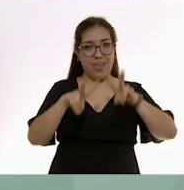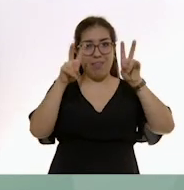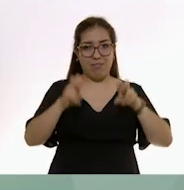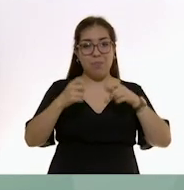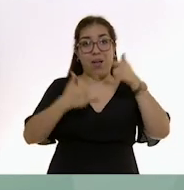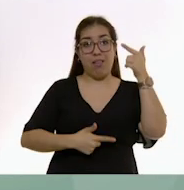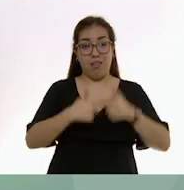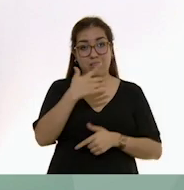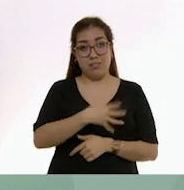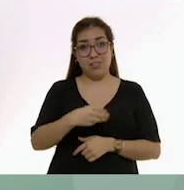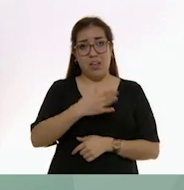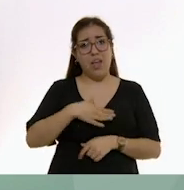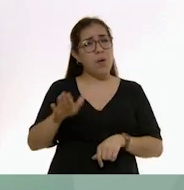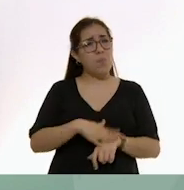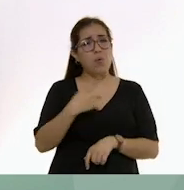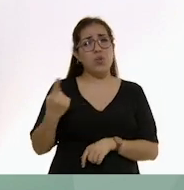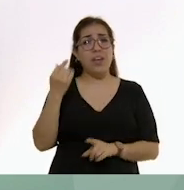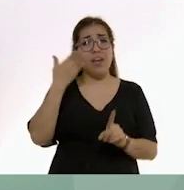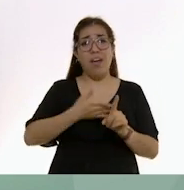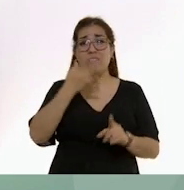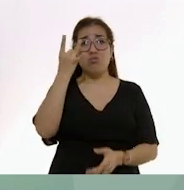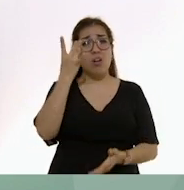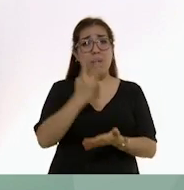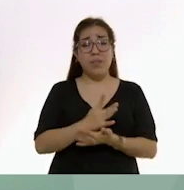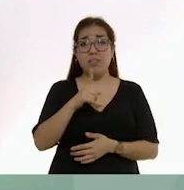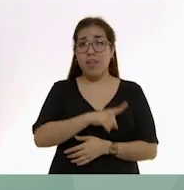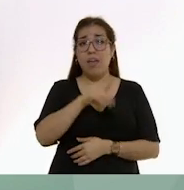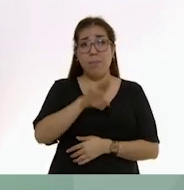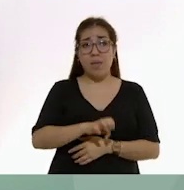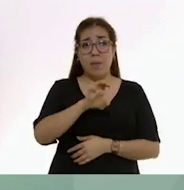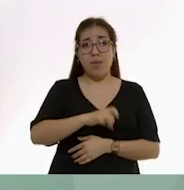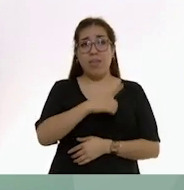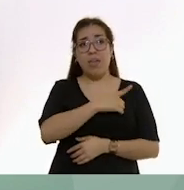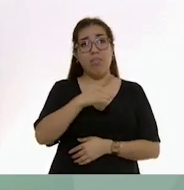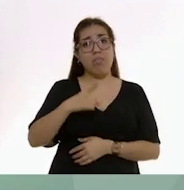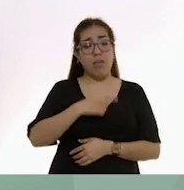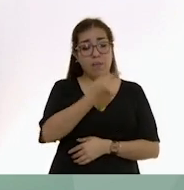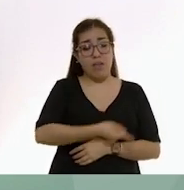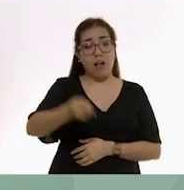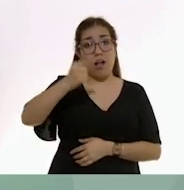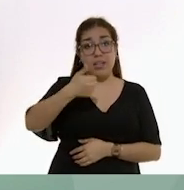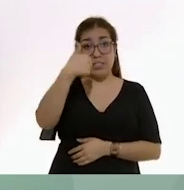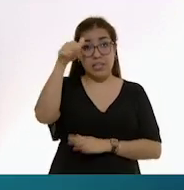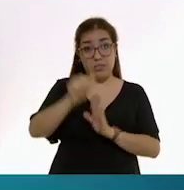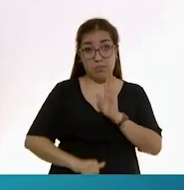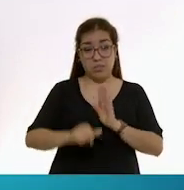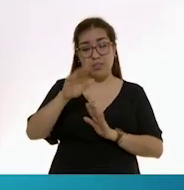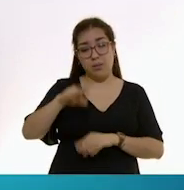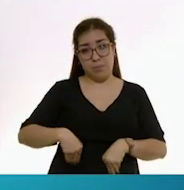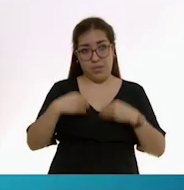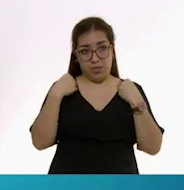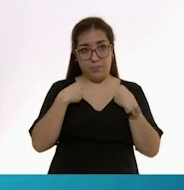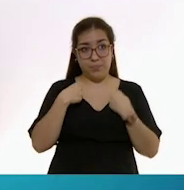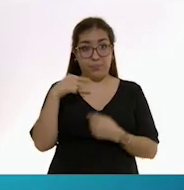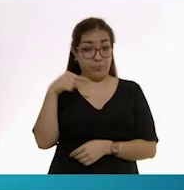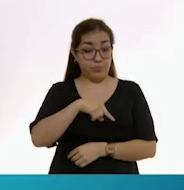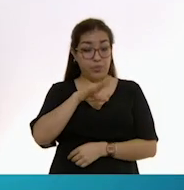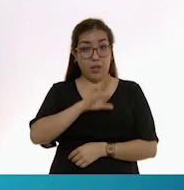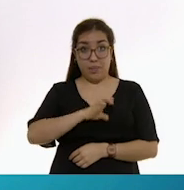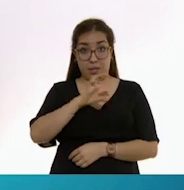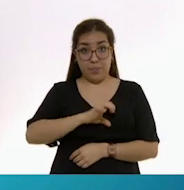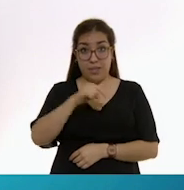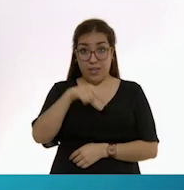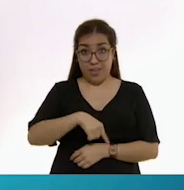materna y por qué es el único alimento que deben consumir los bebés hasta los seis meses de vida. El bebé no